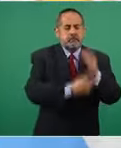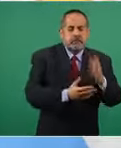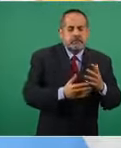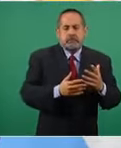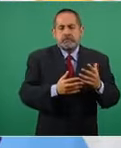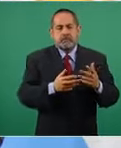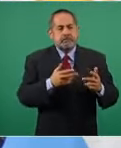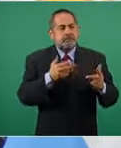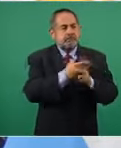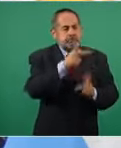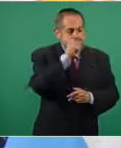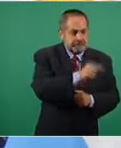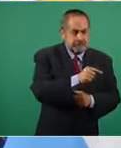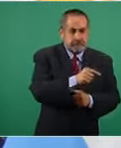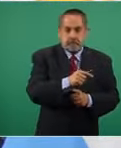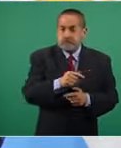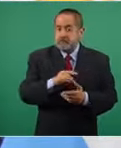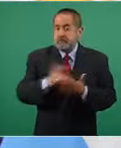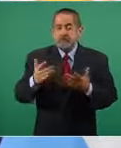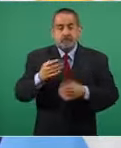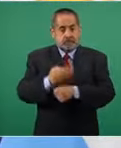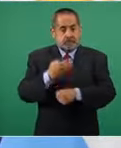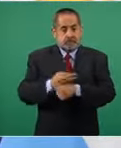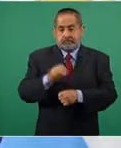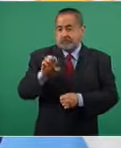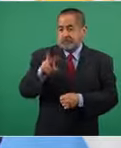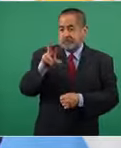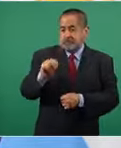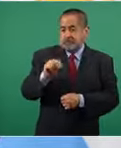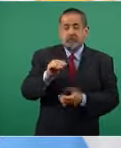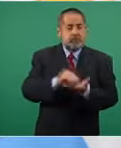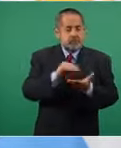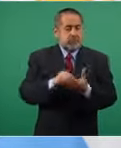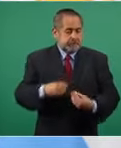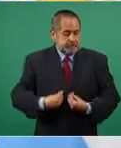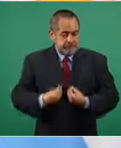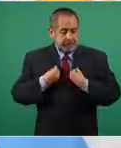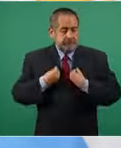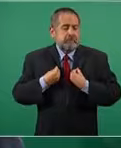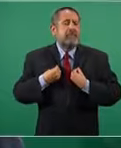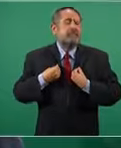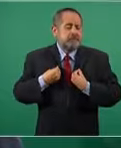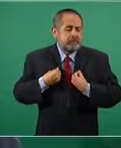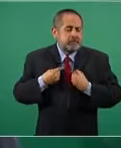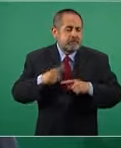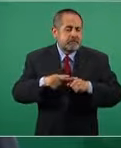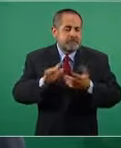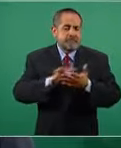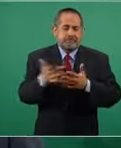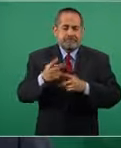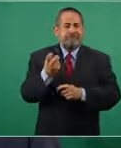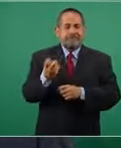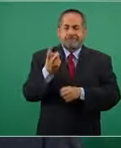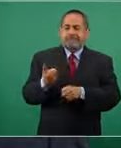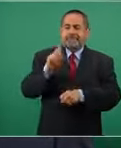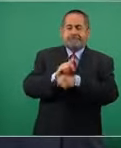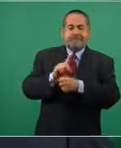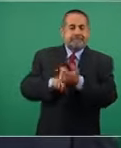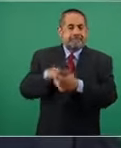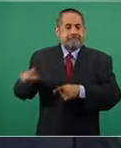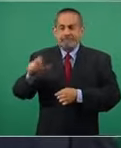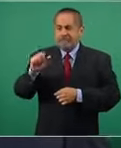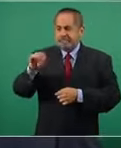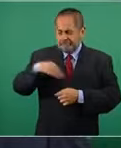vivo, es en gran medida por lo que aquel día decidió